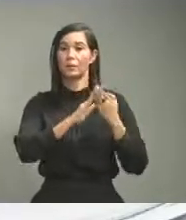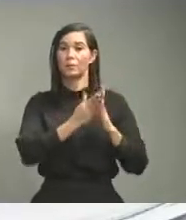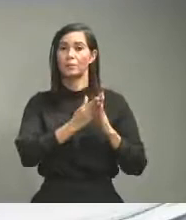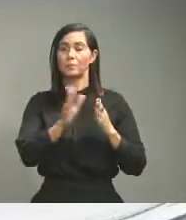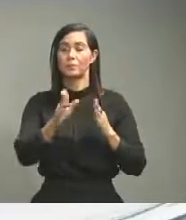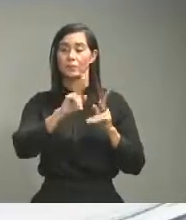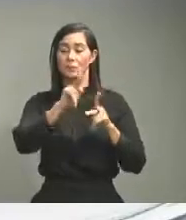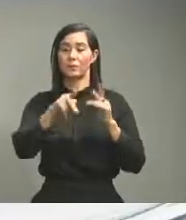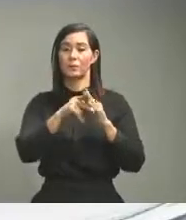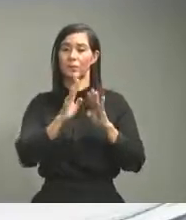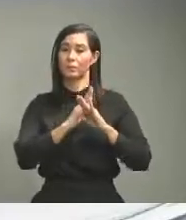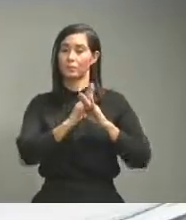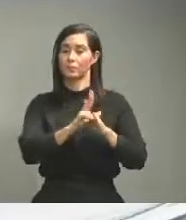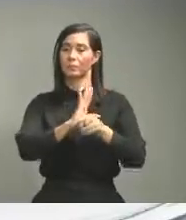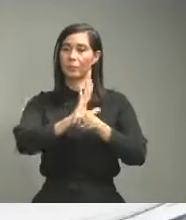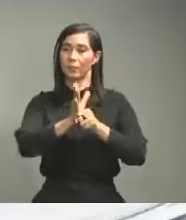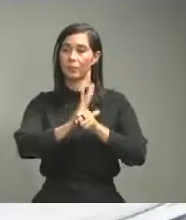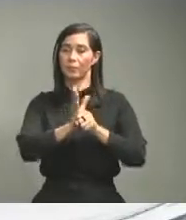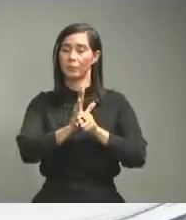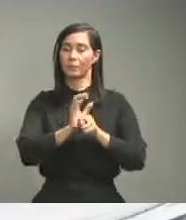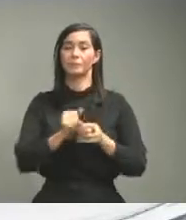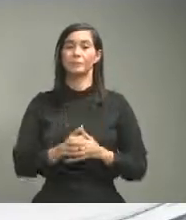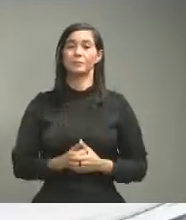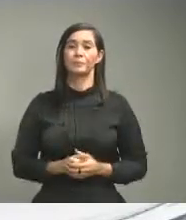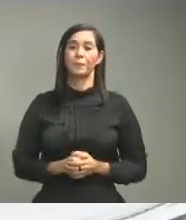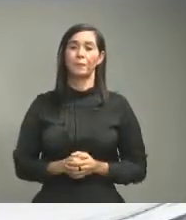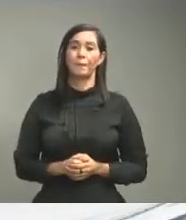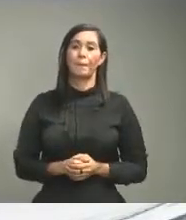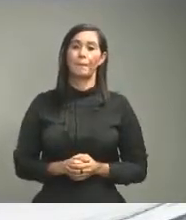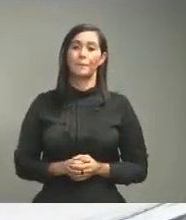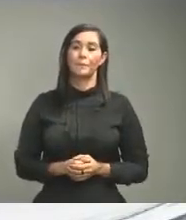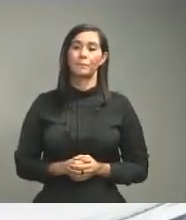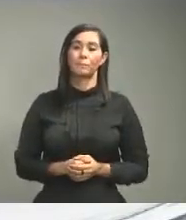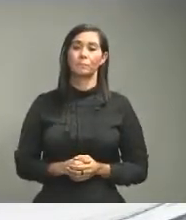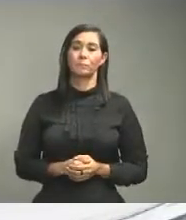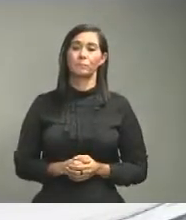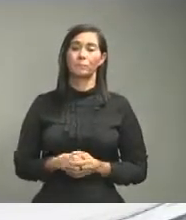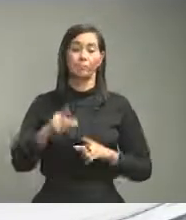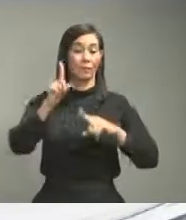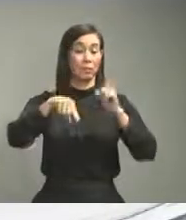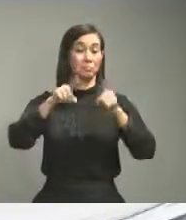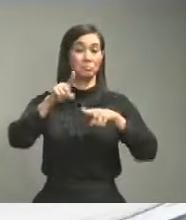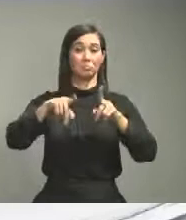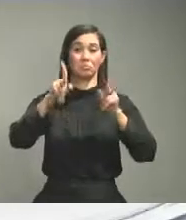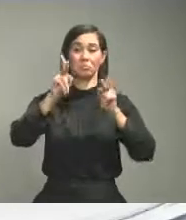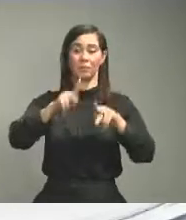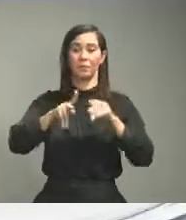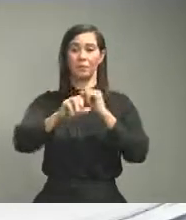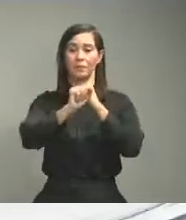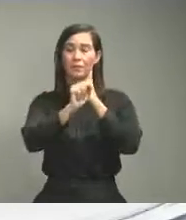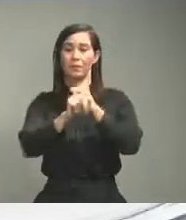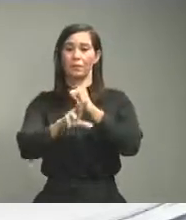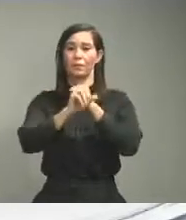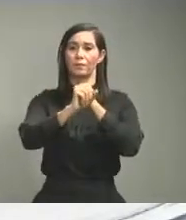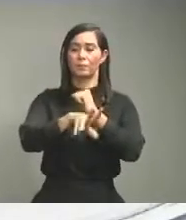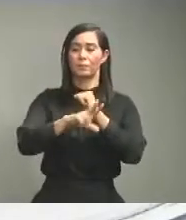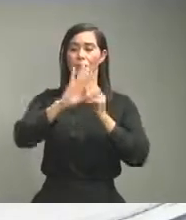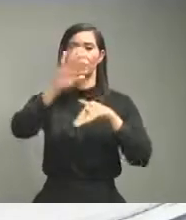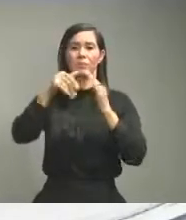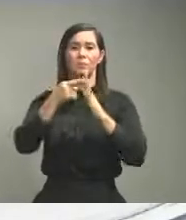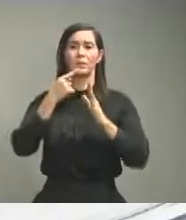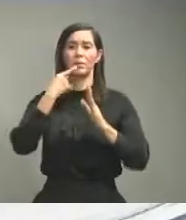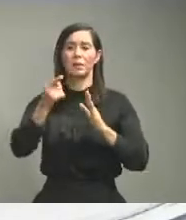nacional al COVID-19 hay mucha gente que se dedica a difundir la parte negativa